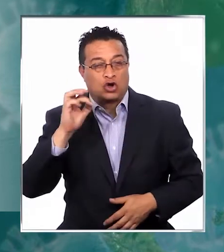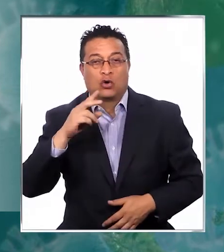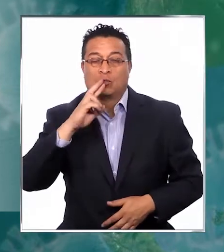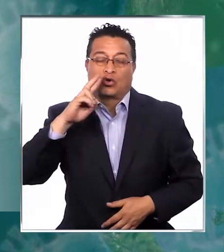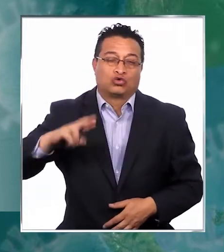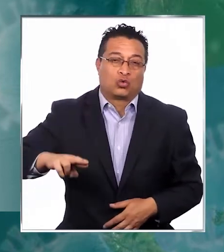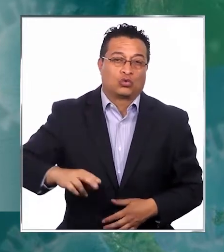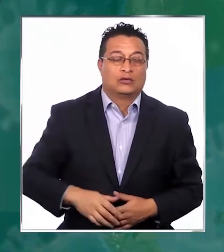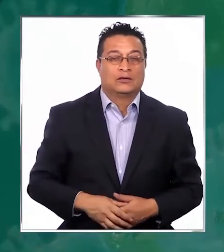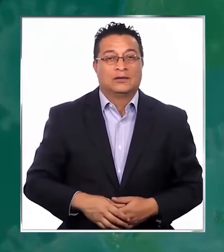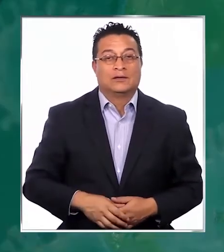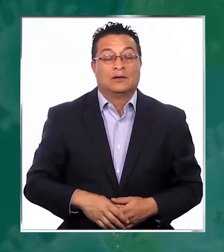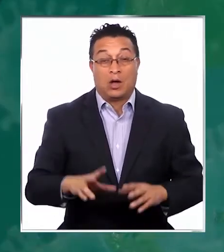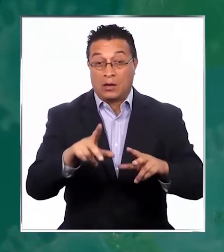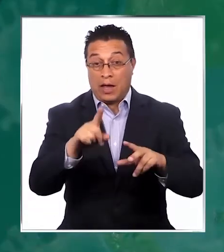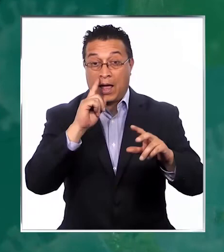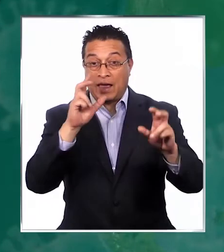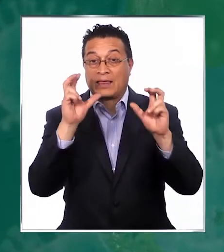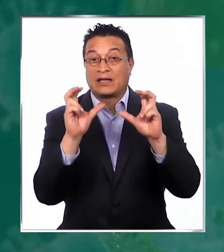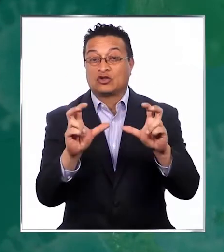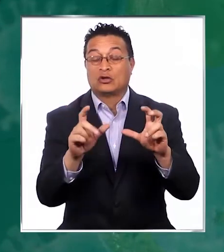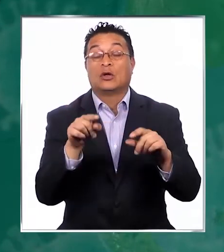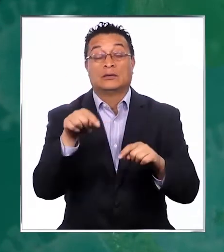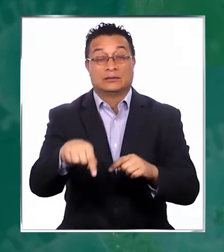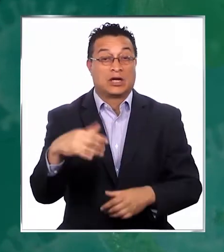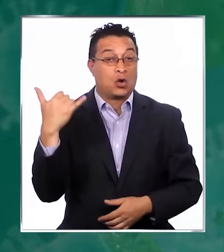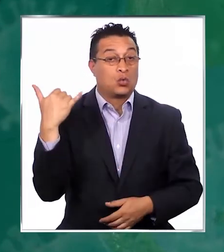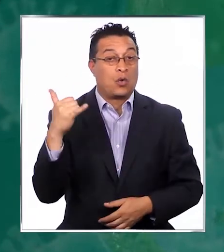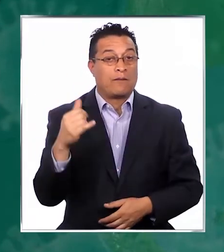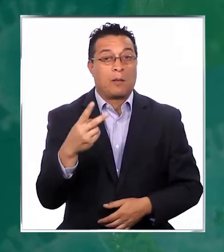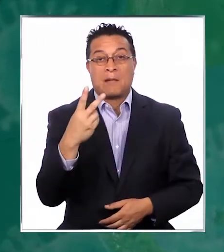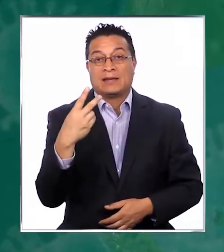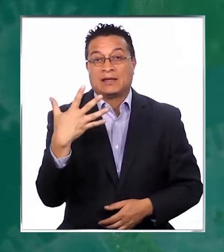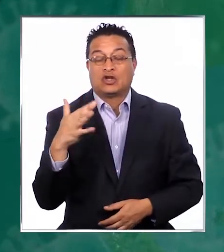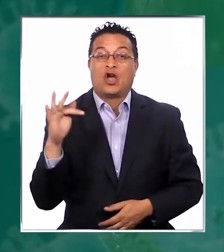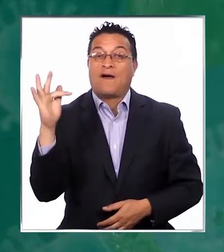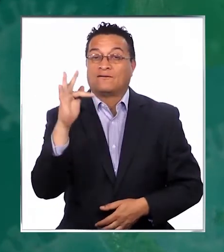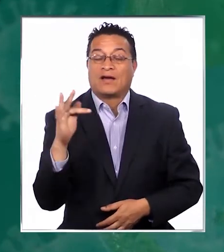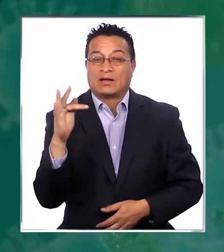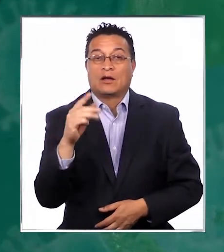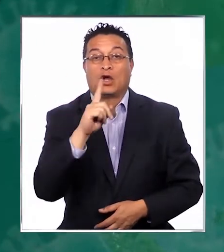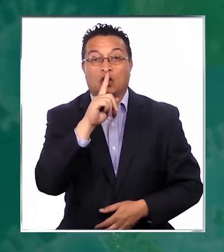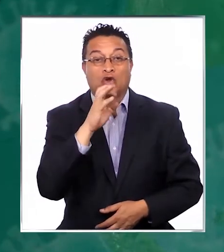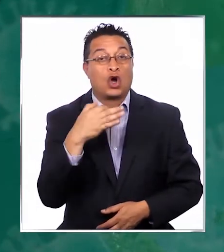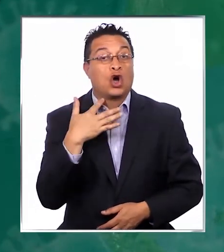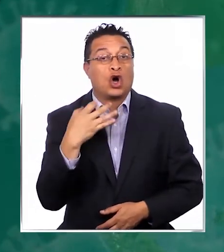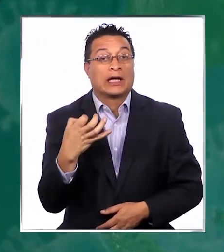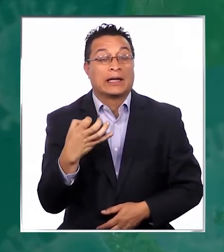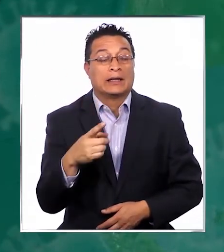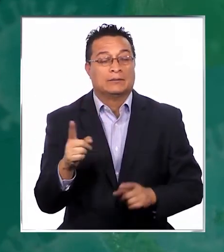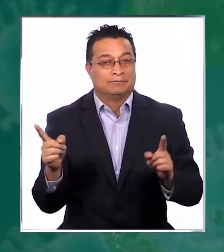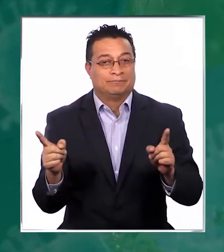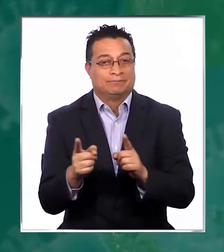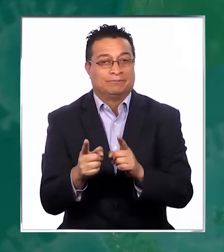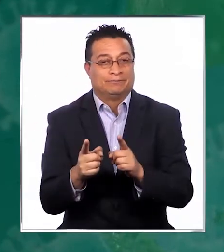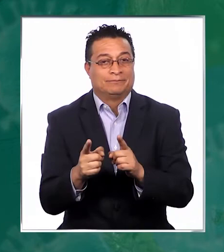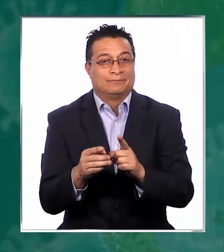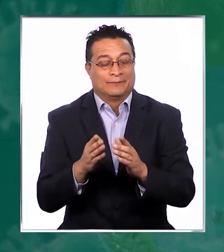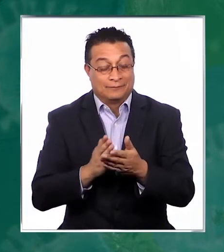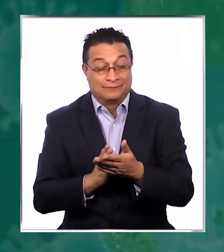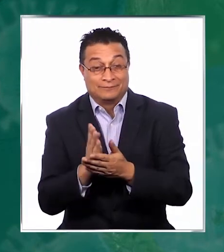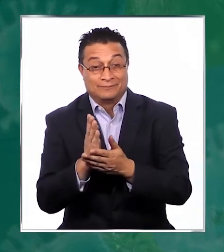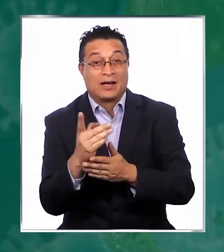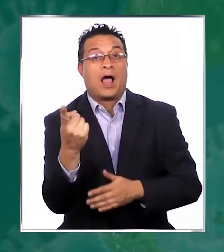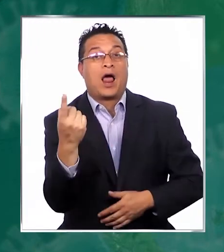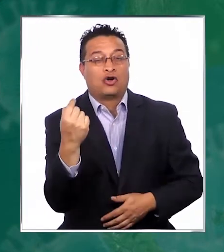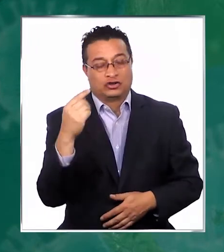en el extremo sur. Mucha atención, porque a partir de este jueves 25 de febrero el toque de queda se acortará e